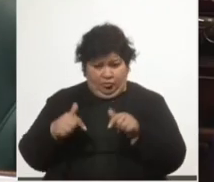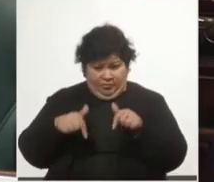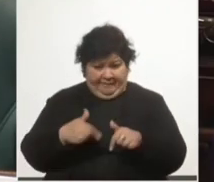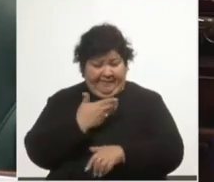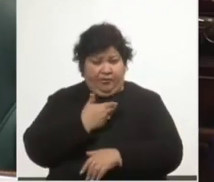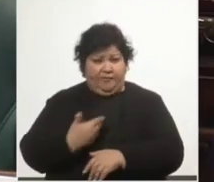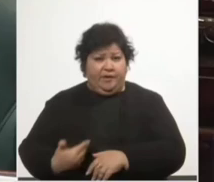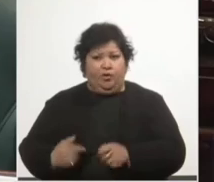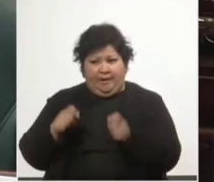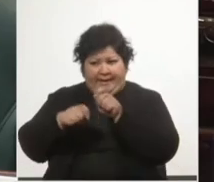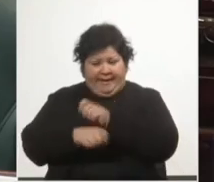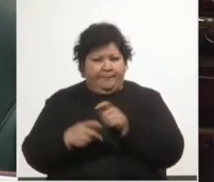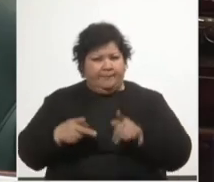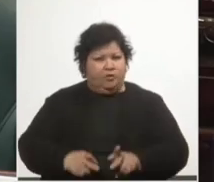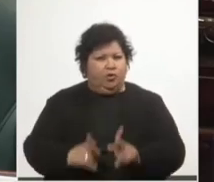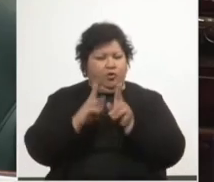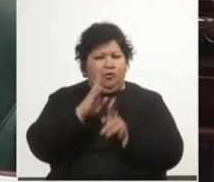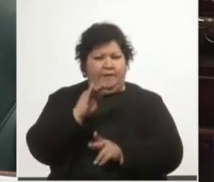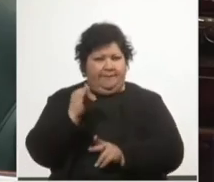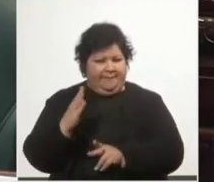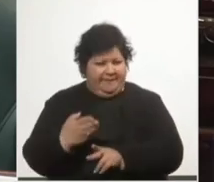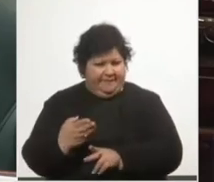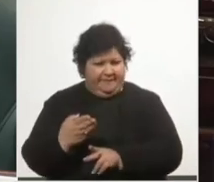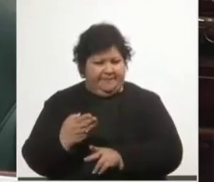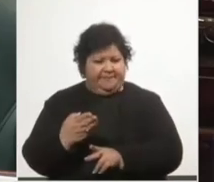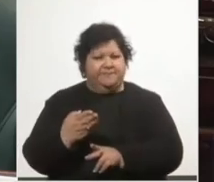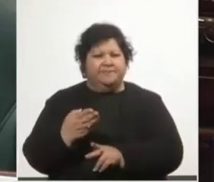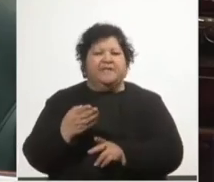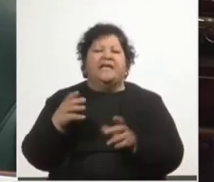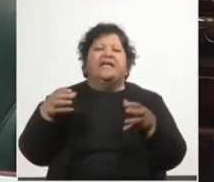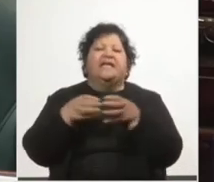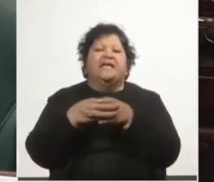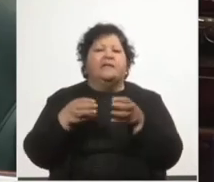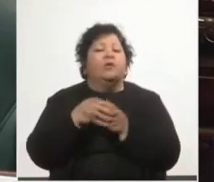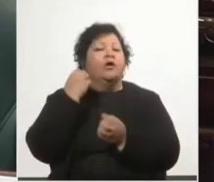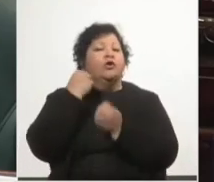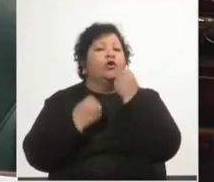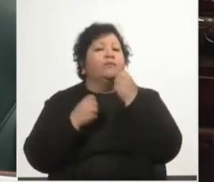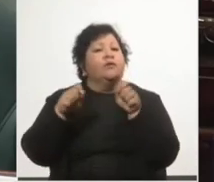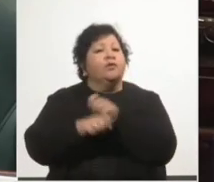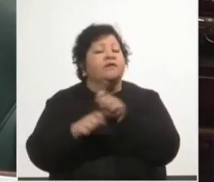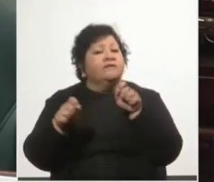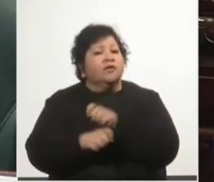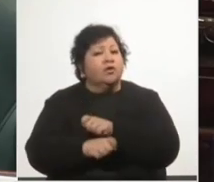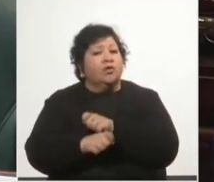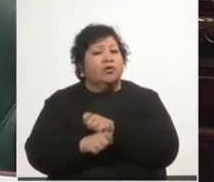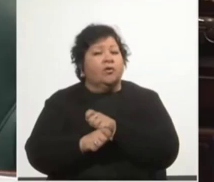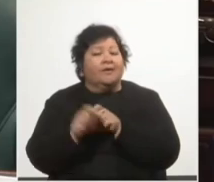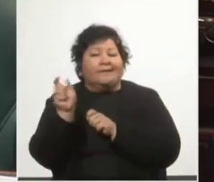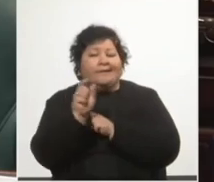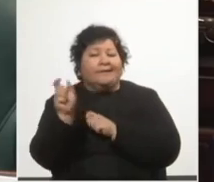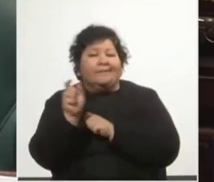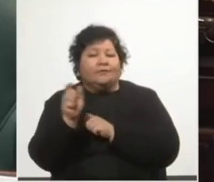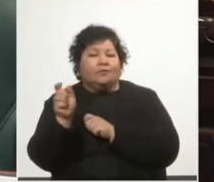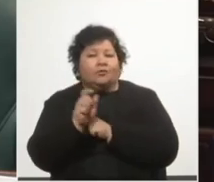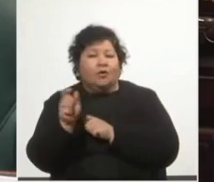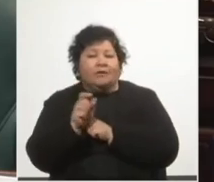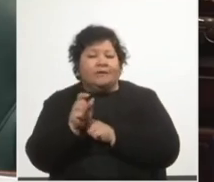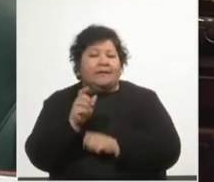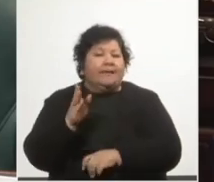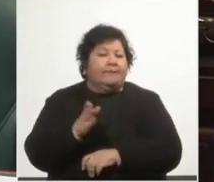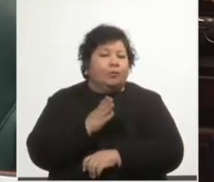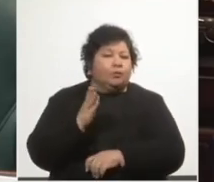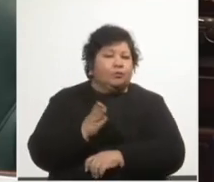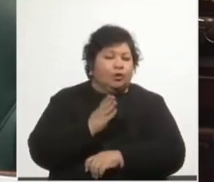el cambio metodológico del PIB, el equipo económico también modificó la estimación de la brecha de producto, esto es la